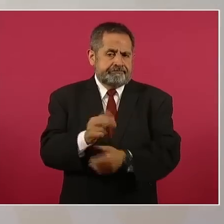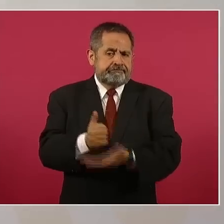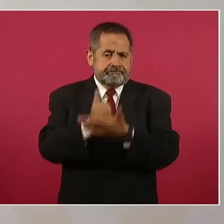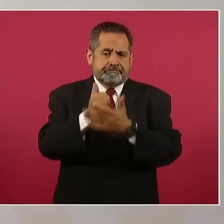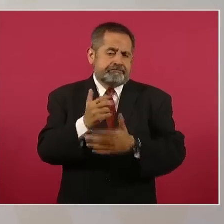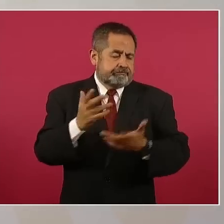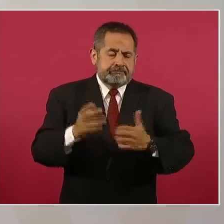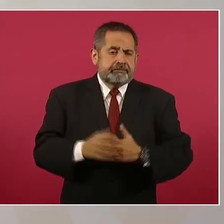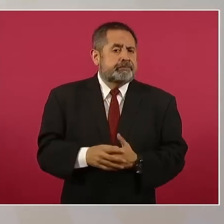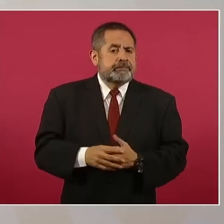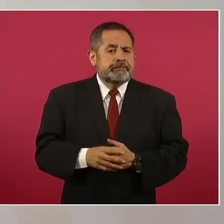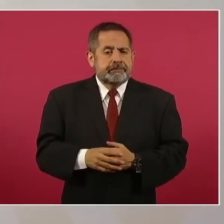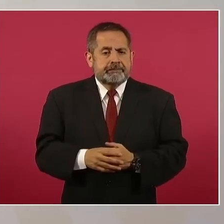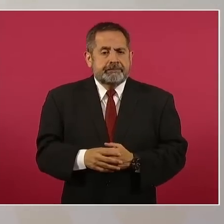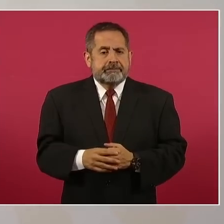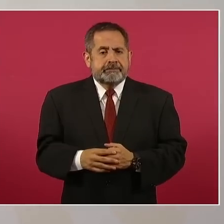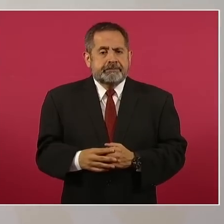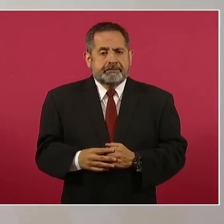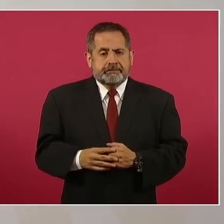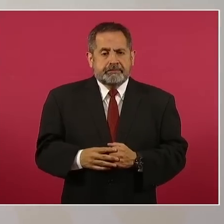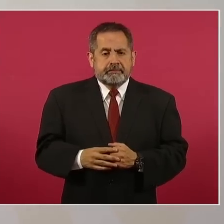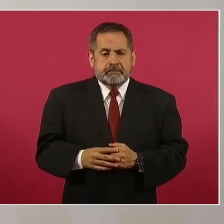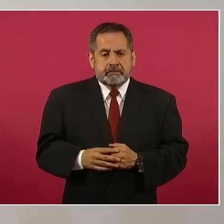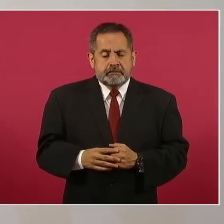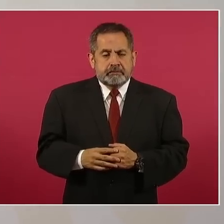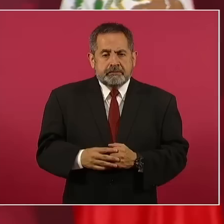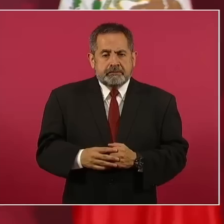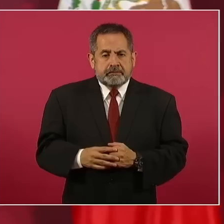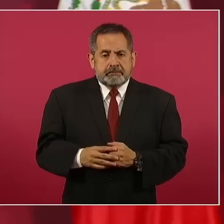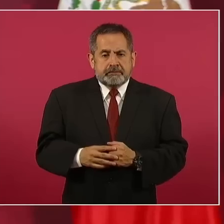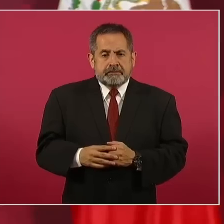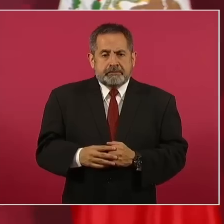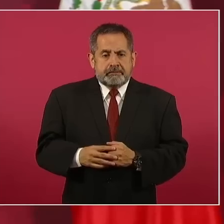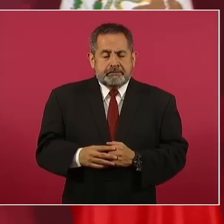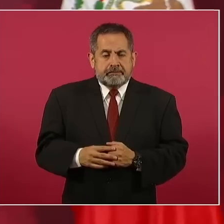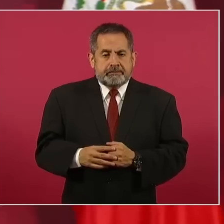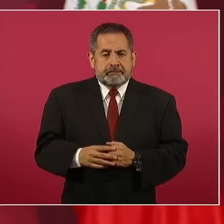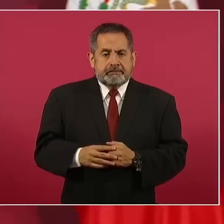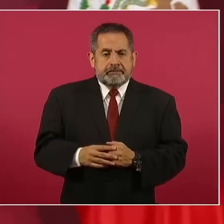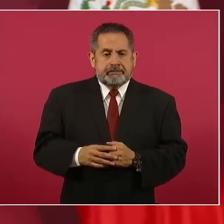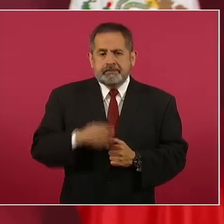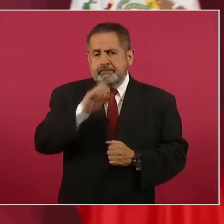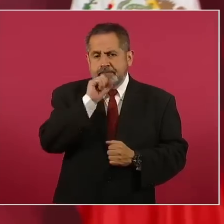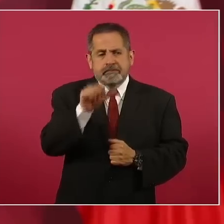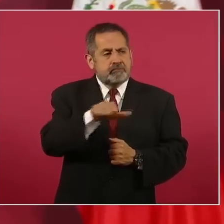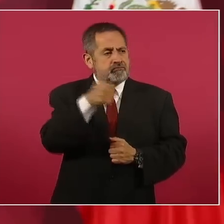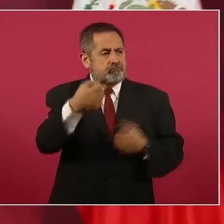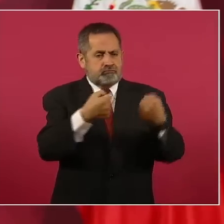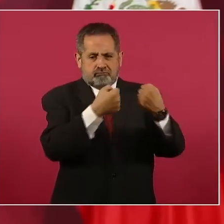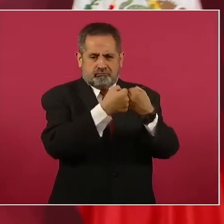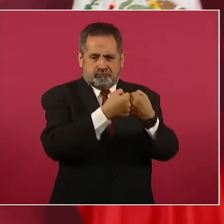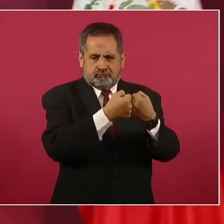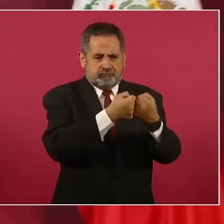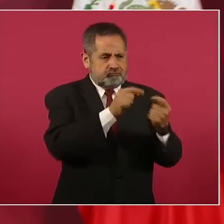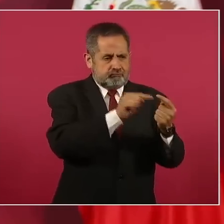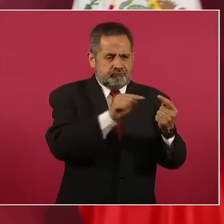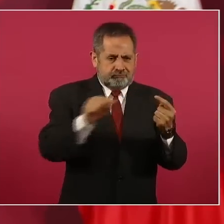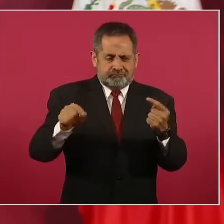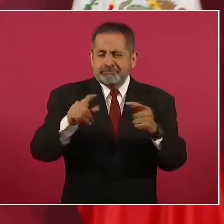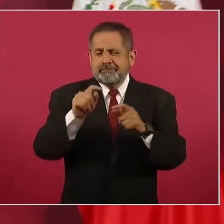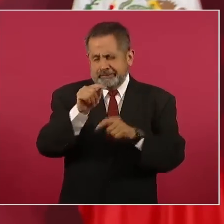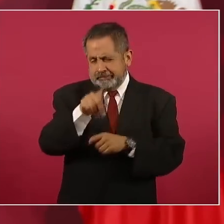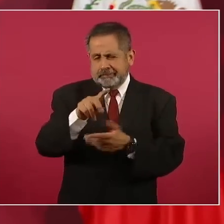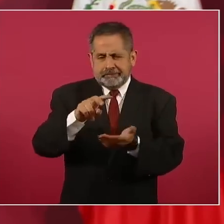También en otros cruces fronterizos de Tamaulipas,